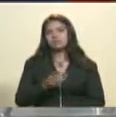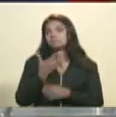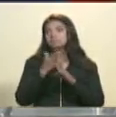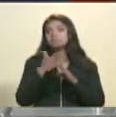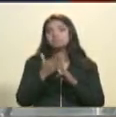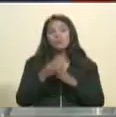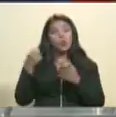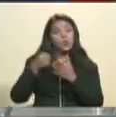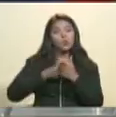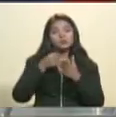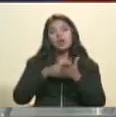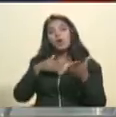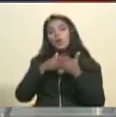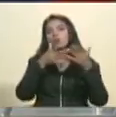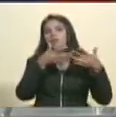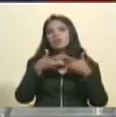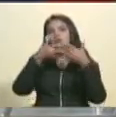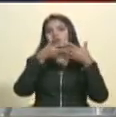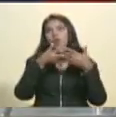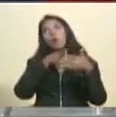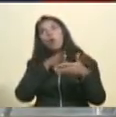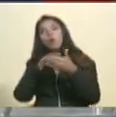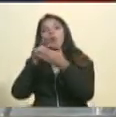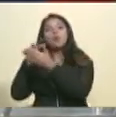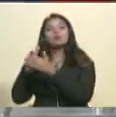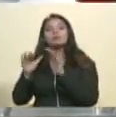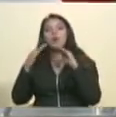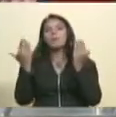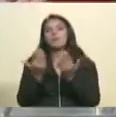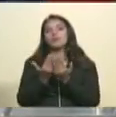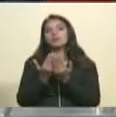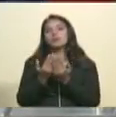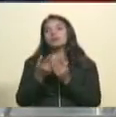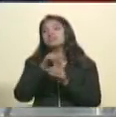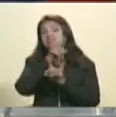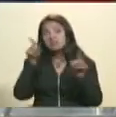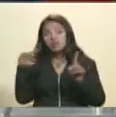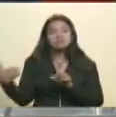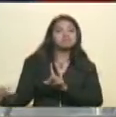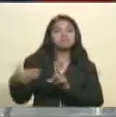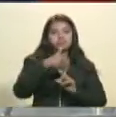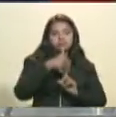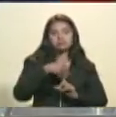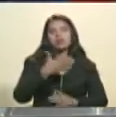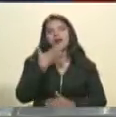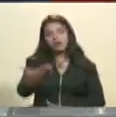luchar contra Estados Unidos que contra el mundo entero si el mundo entero la ofende. Muchas gracias. Gracias.